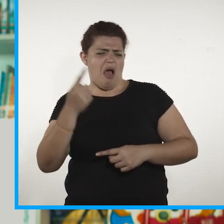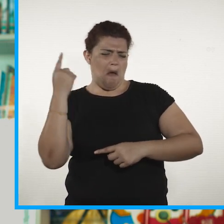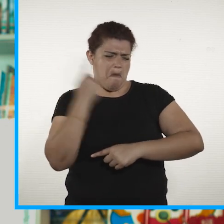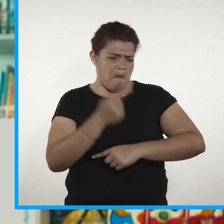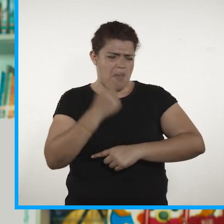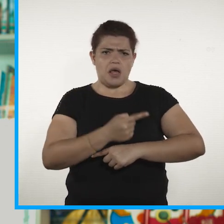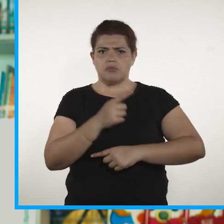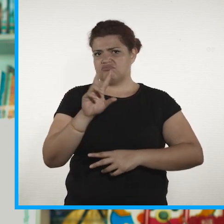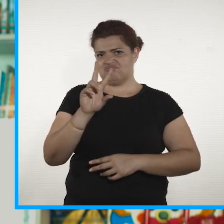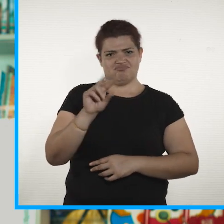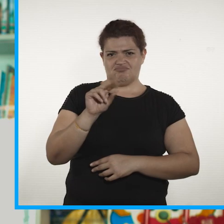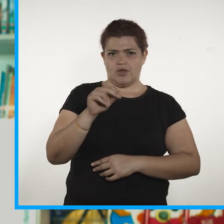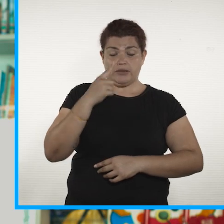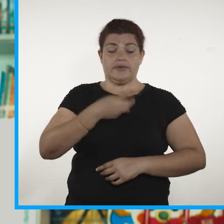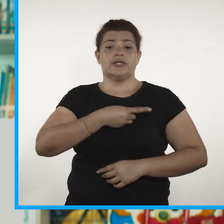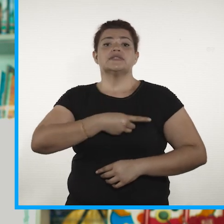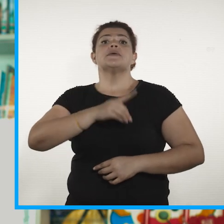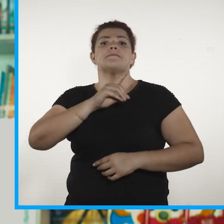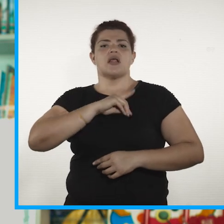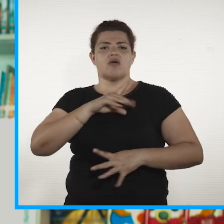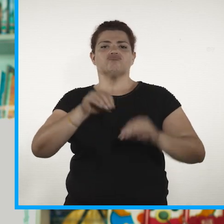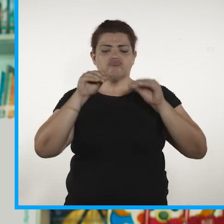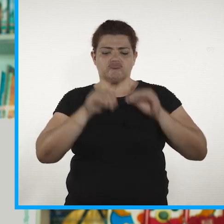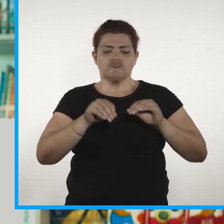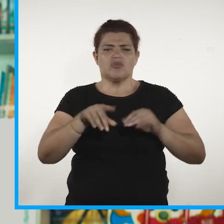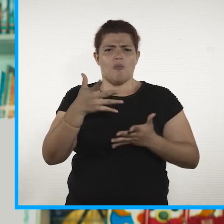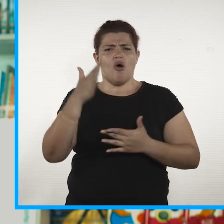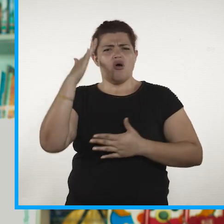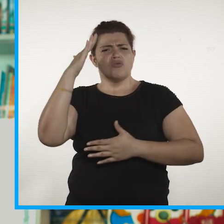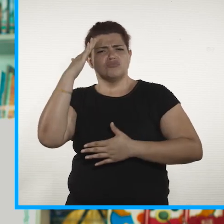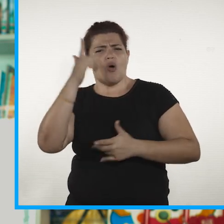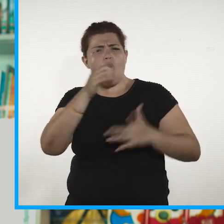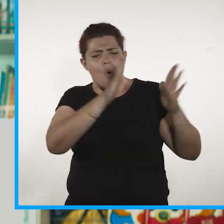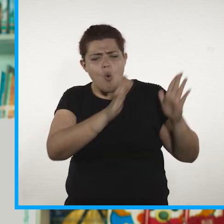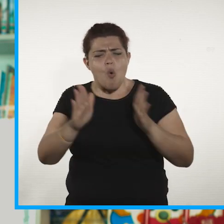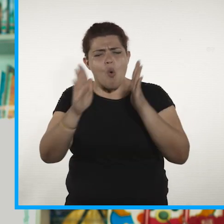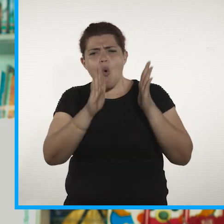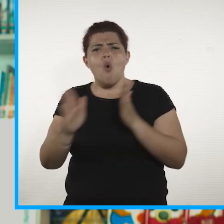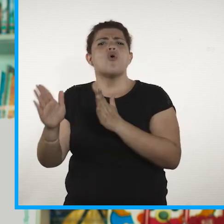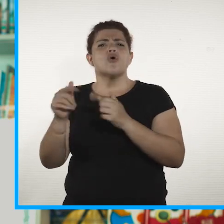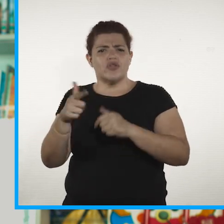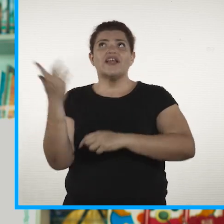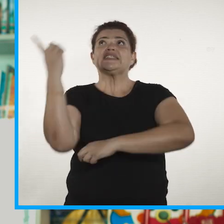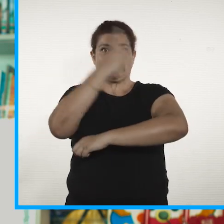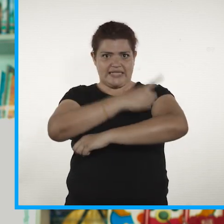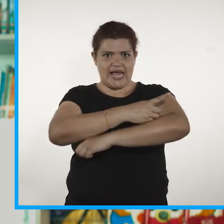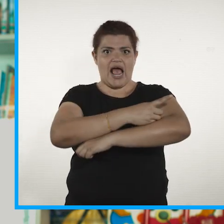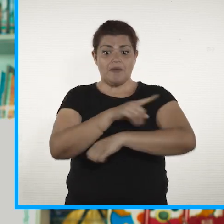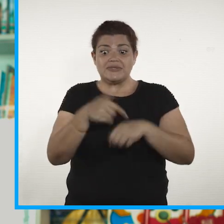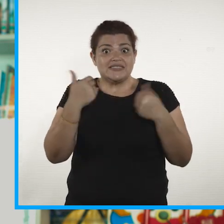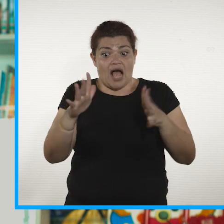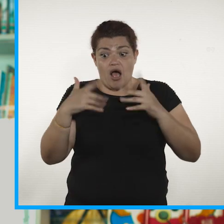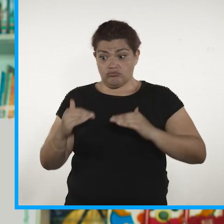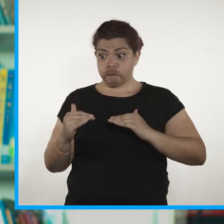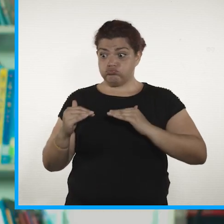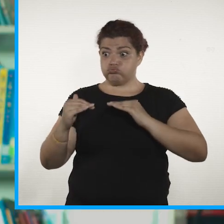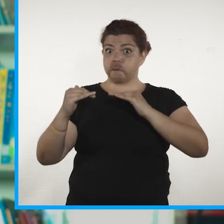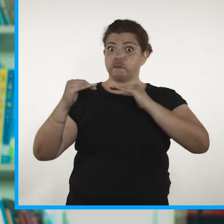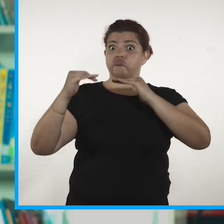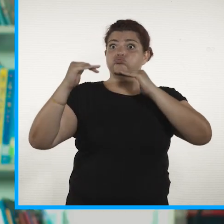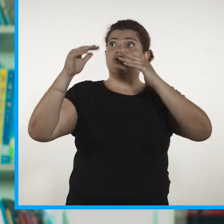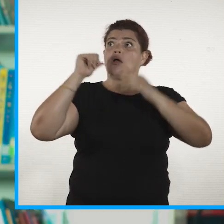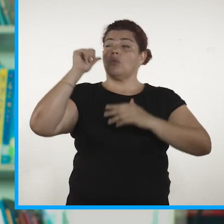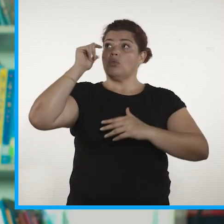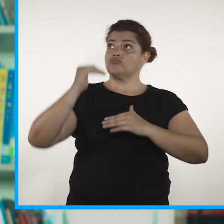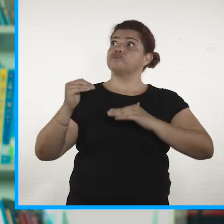era como dar alguna reprimenda o algo así sino que la disciplina es saber el orden que tenemos que tener en el día. Si